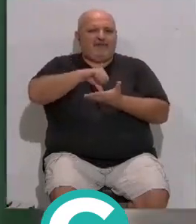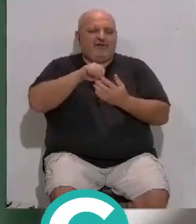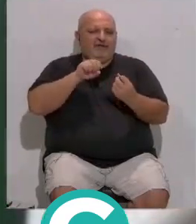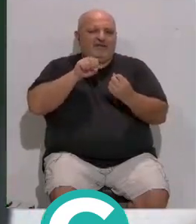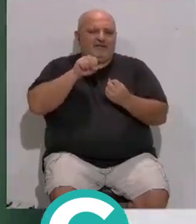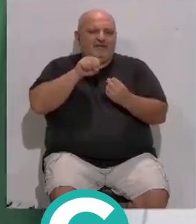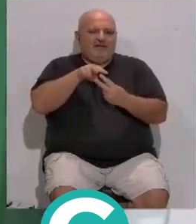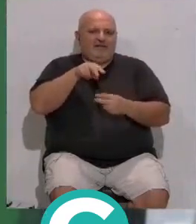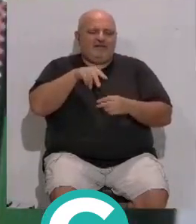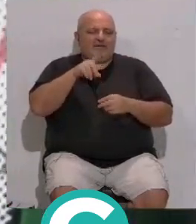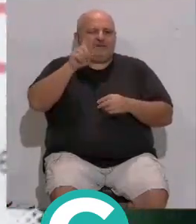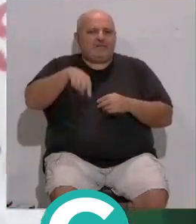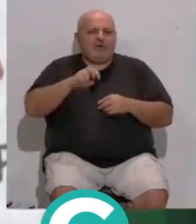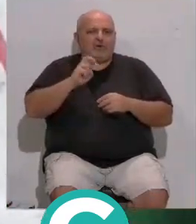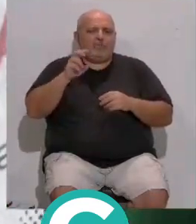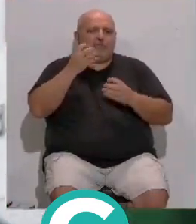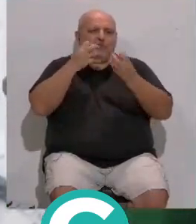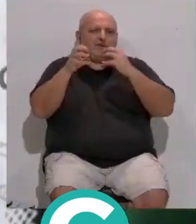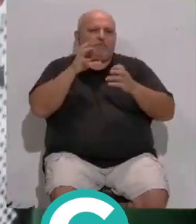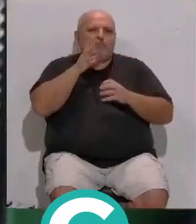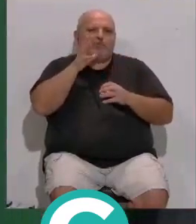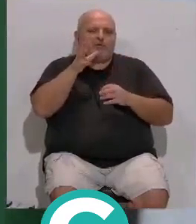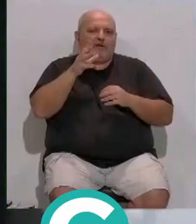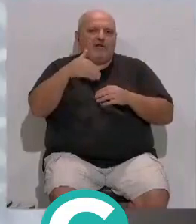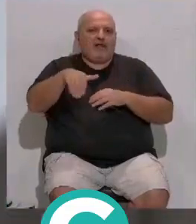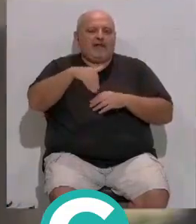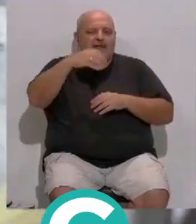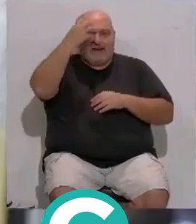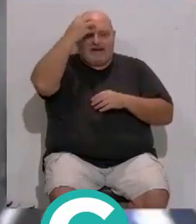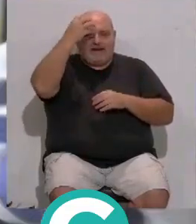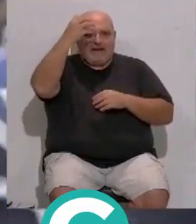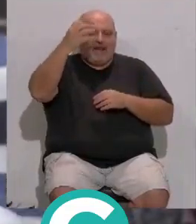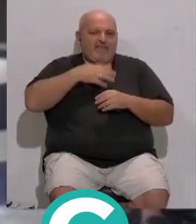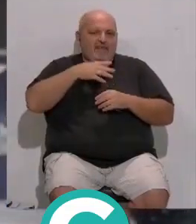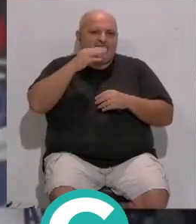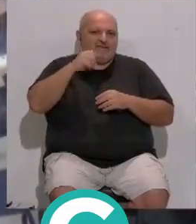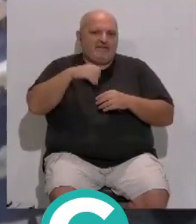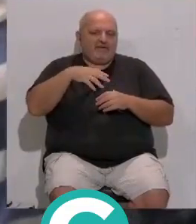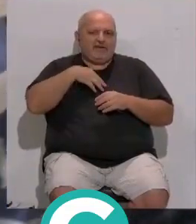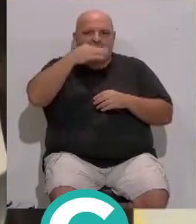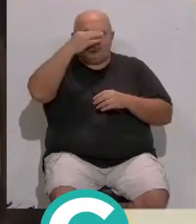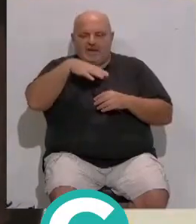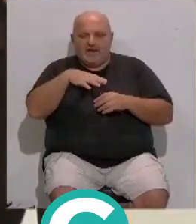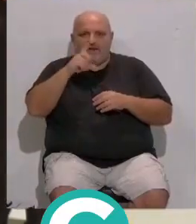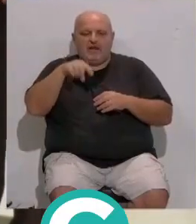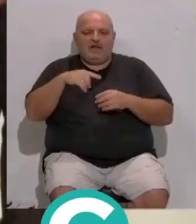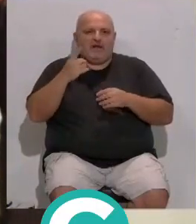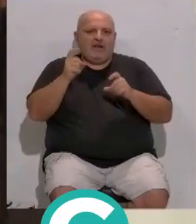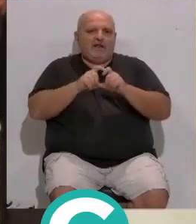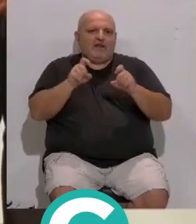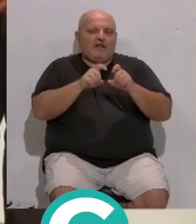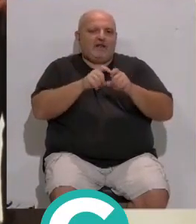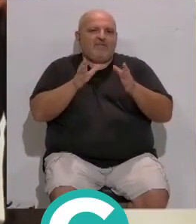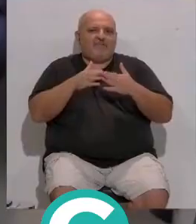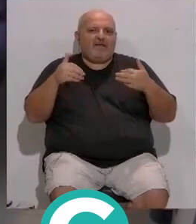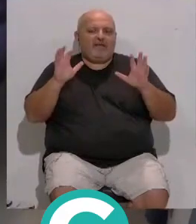del trazado... ...pero también ha habido protestas en el recorrido... ...en la calle Real en Chiclana... ...pancartas reclamando empleo... ...y la industrialización de la